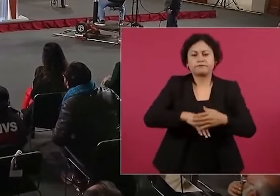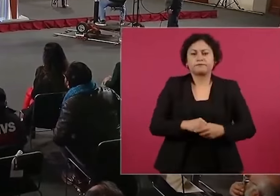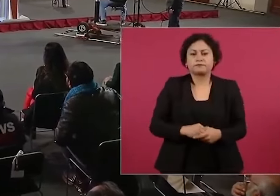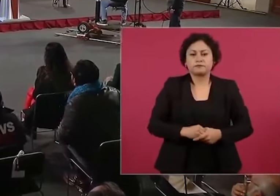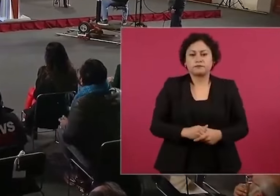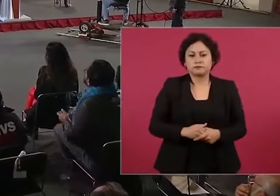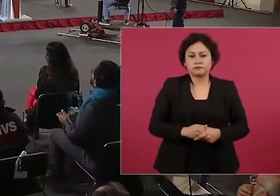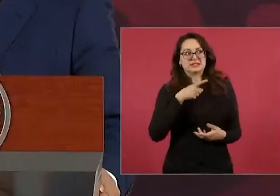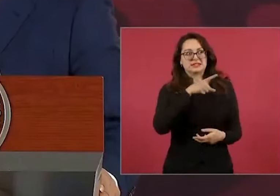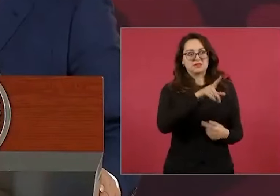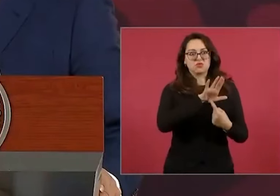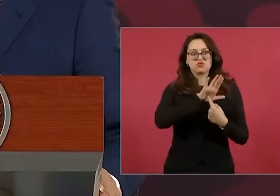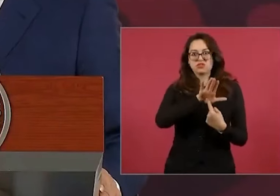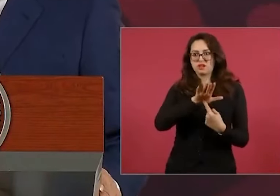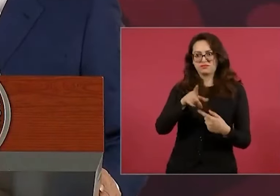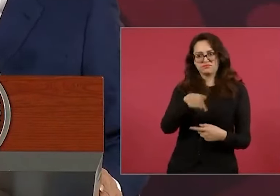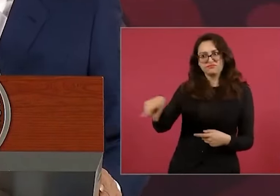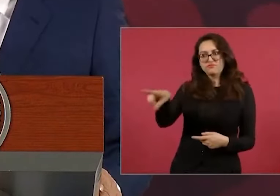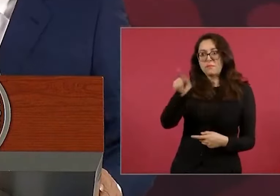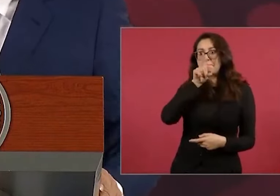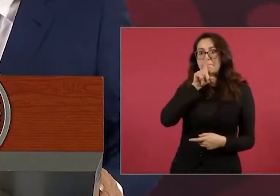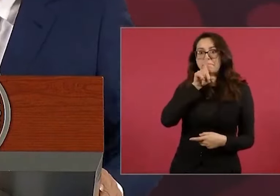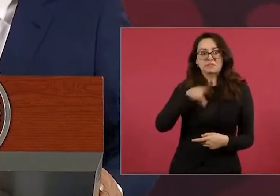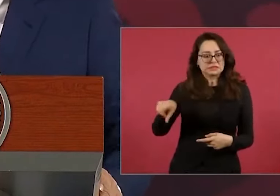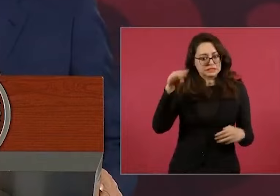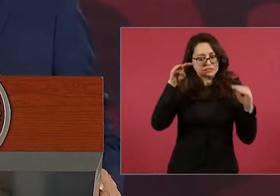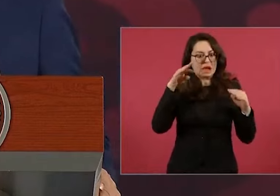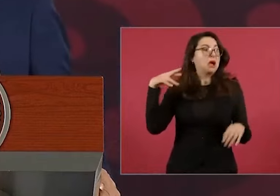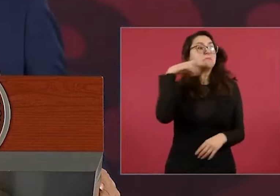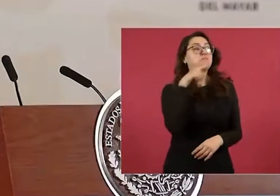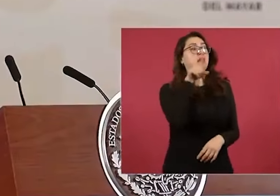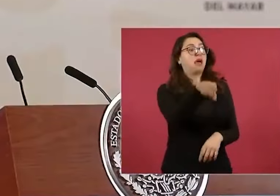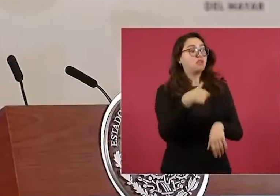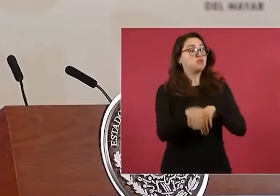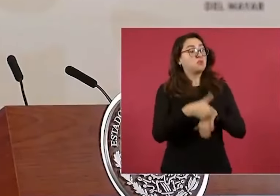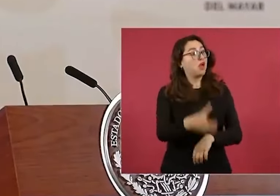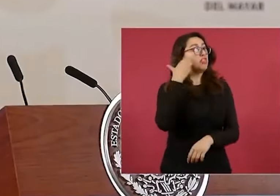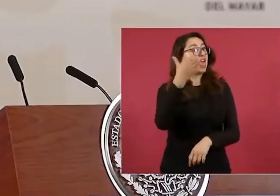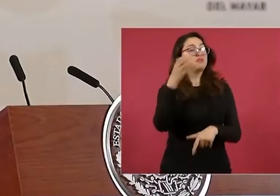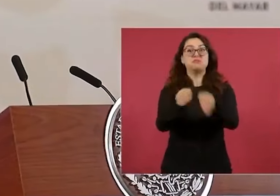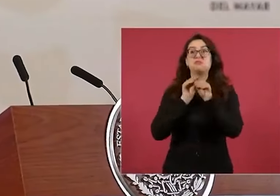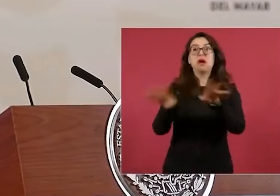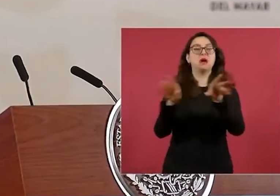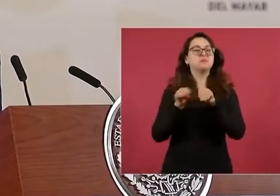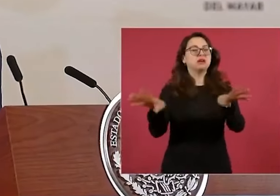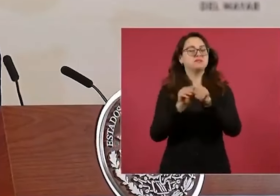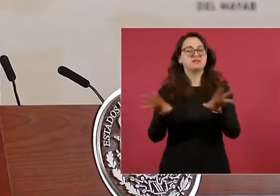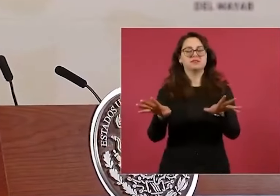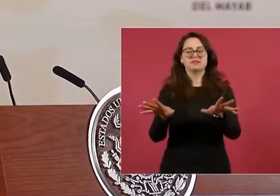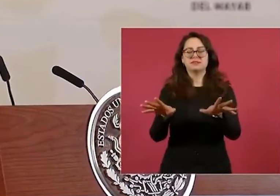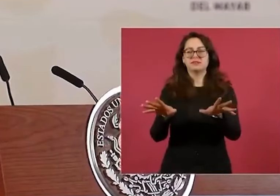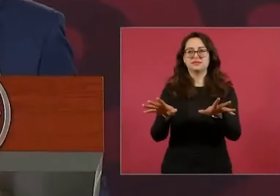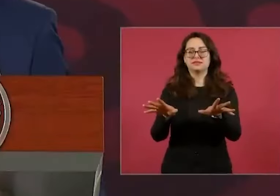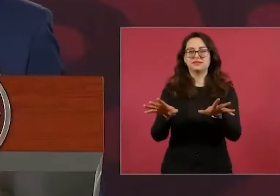el presidente Andrés Manuel López Obrador justificó sus acciones, aseguró que no fue un error, lanzó una advertencia y otra vez se dijo